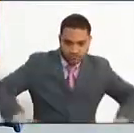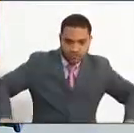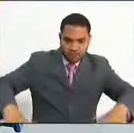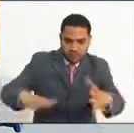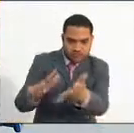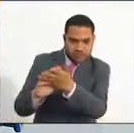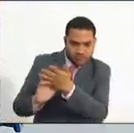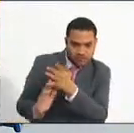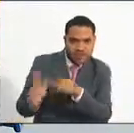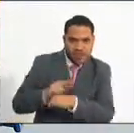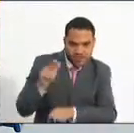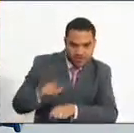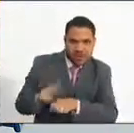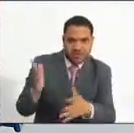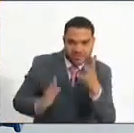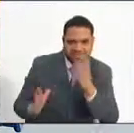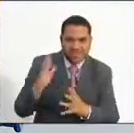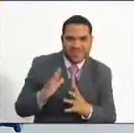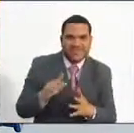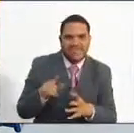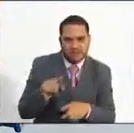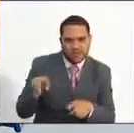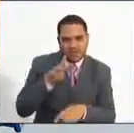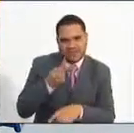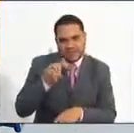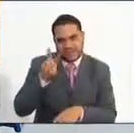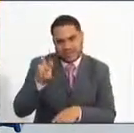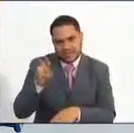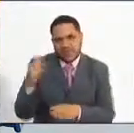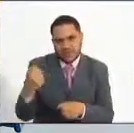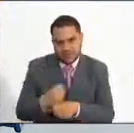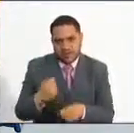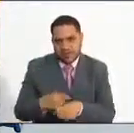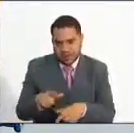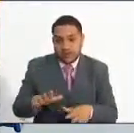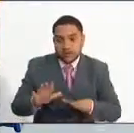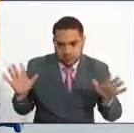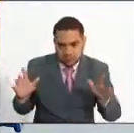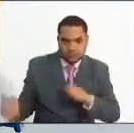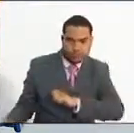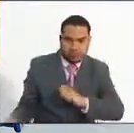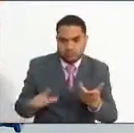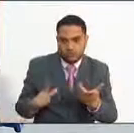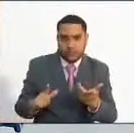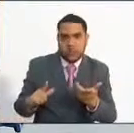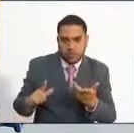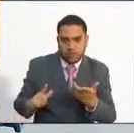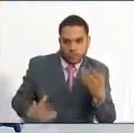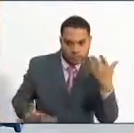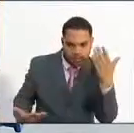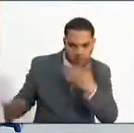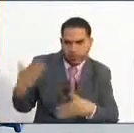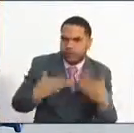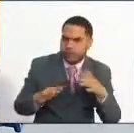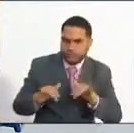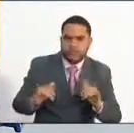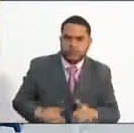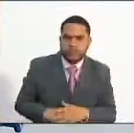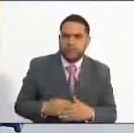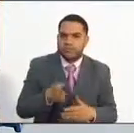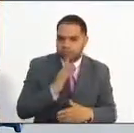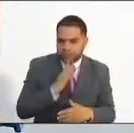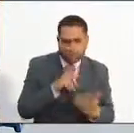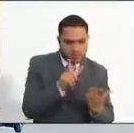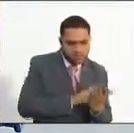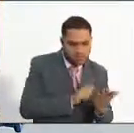268 empleos, ya se adelantaron todas las pruebas y en este momento estamos conformando las listas de elegibles.